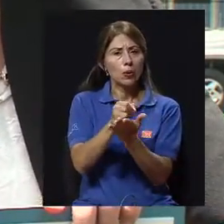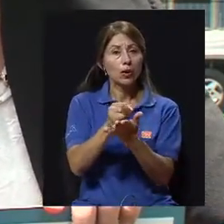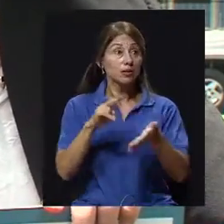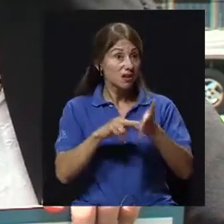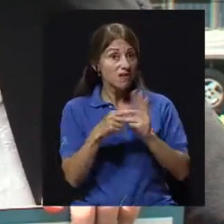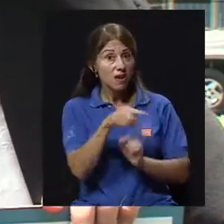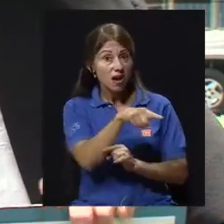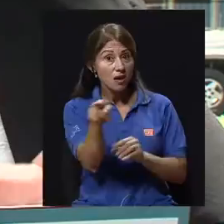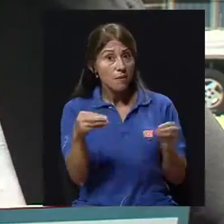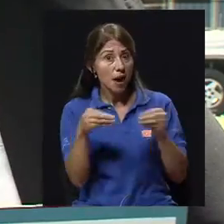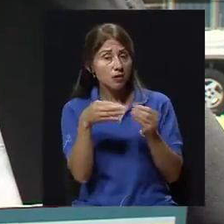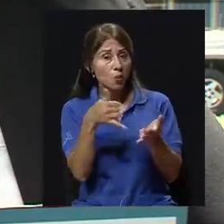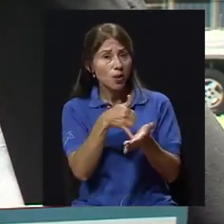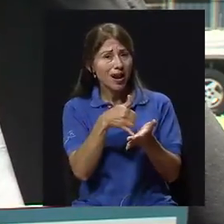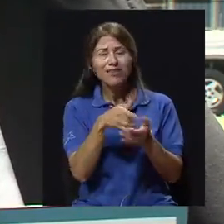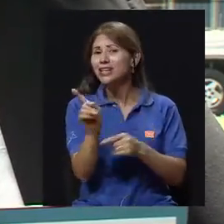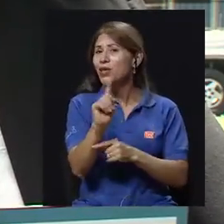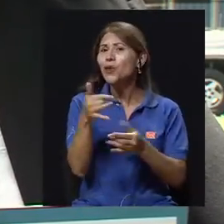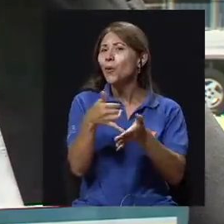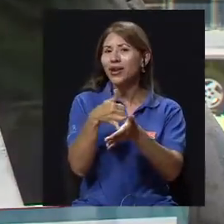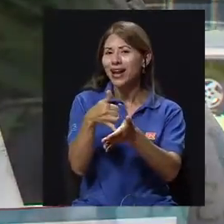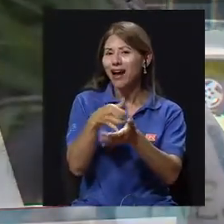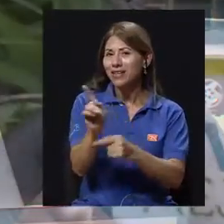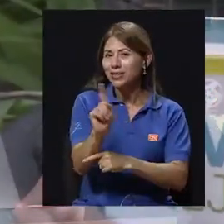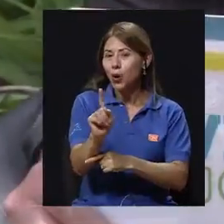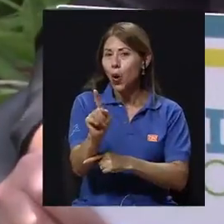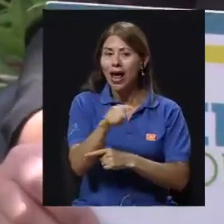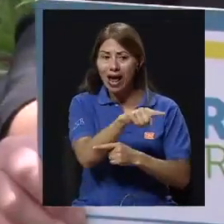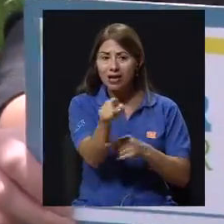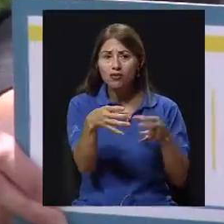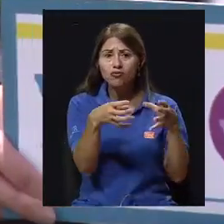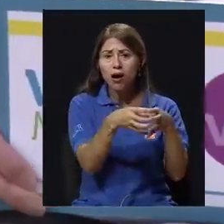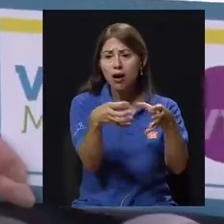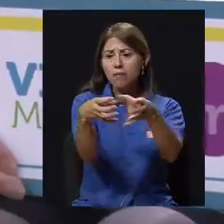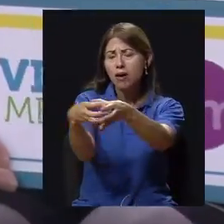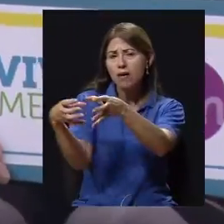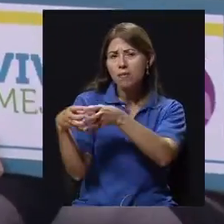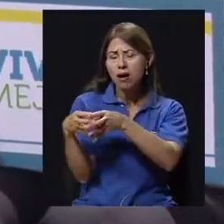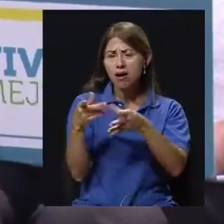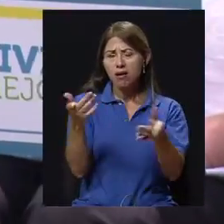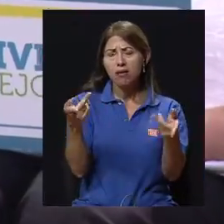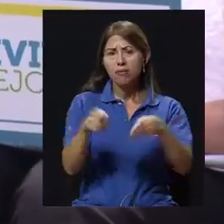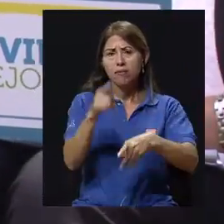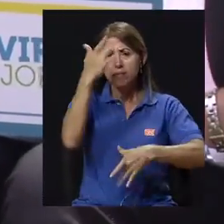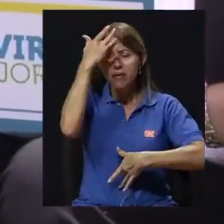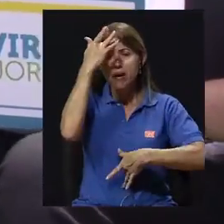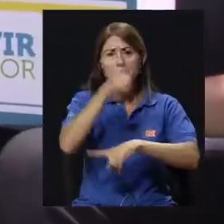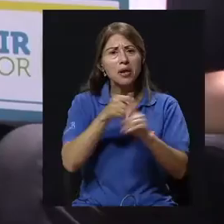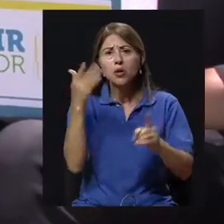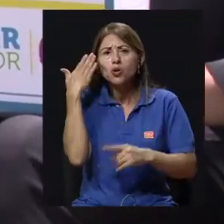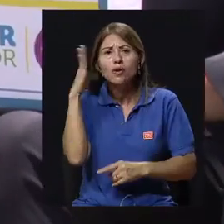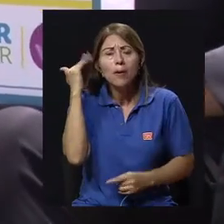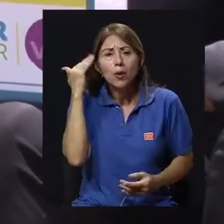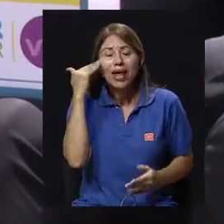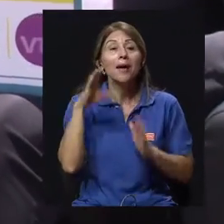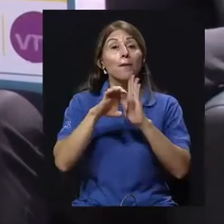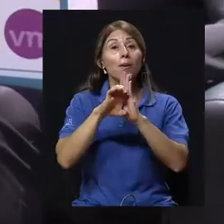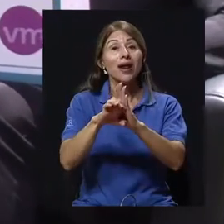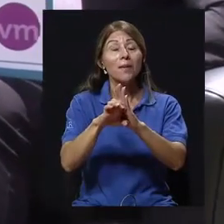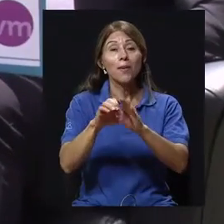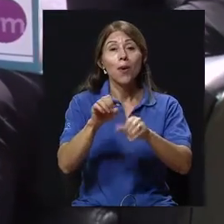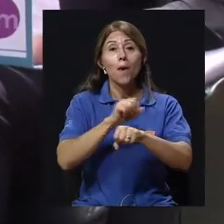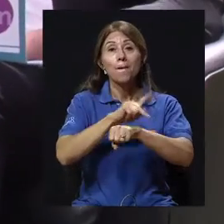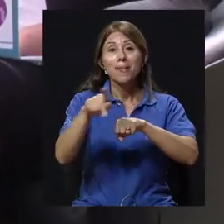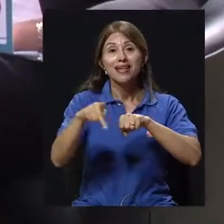No tanto vulnerabilidad, sino que no se explicaba exactamente cuál era la razón por qué, por ejemplo, poblaciones como Pérez